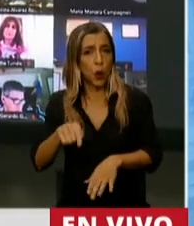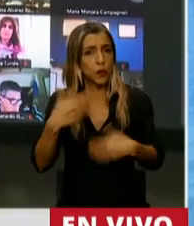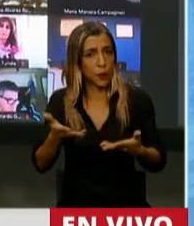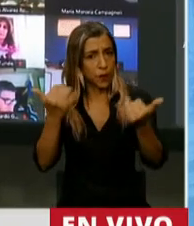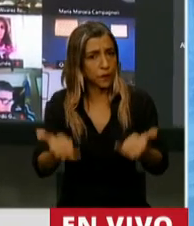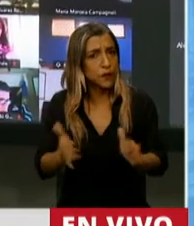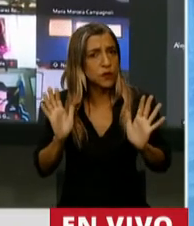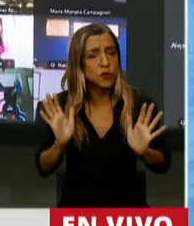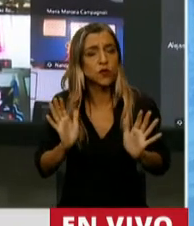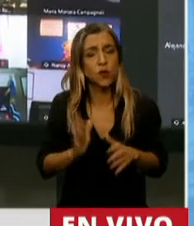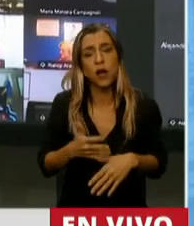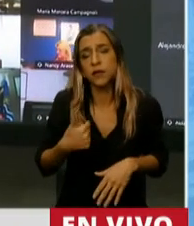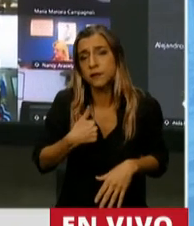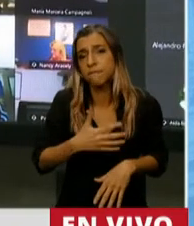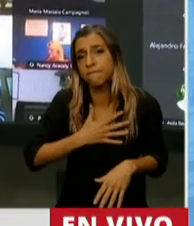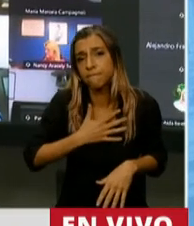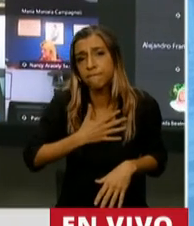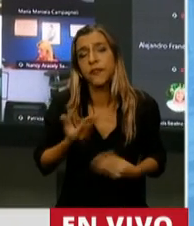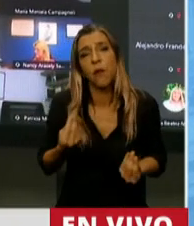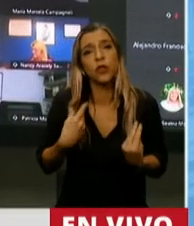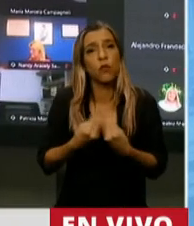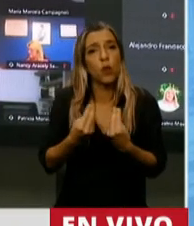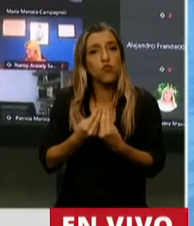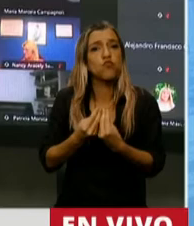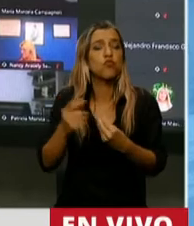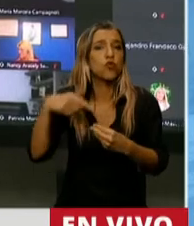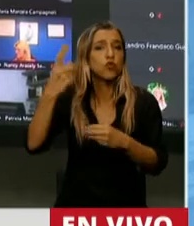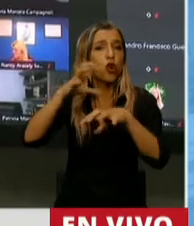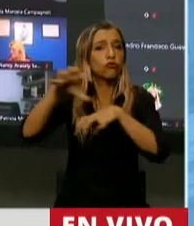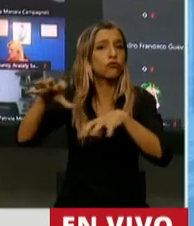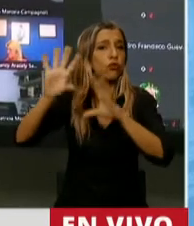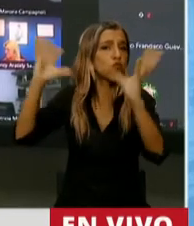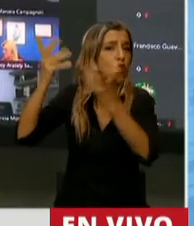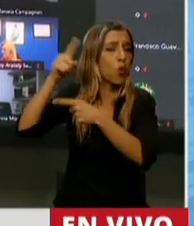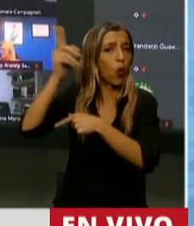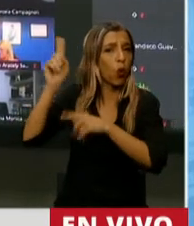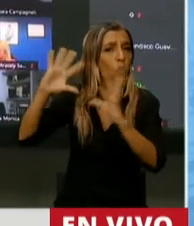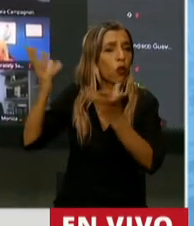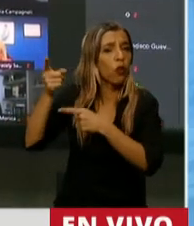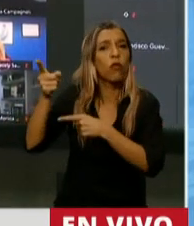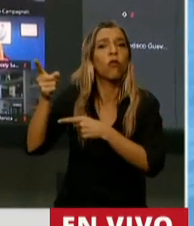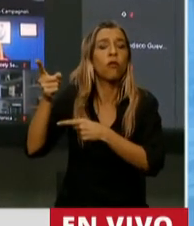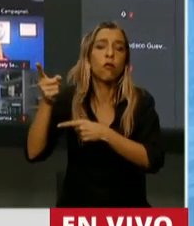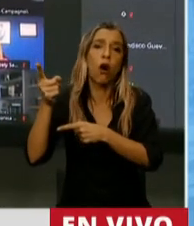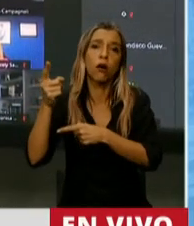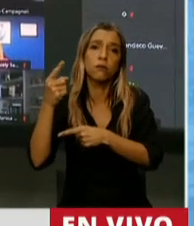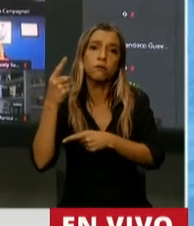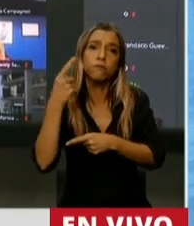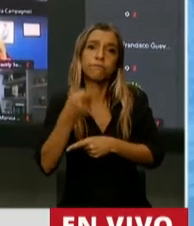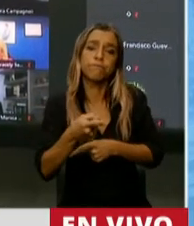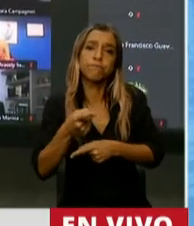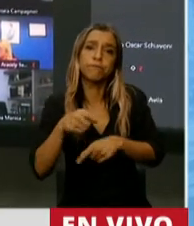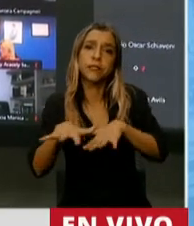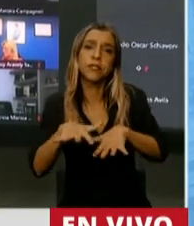que es lamentable. Muchos organismos internacionales están indicando que esta crisis